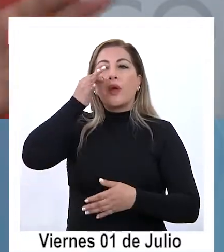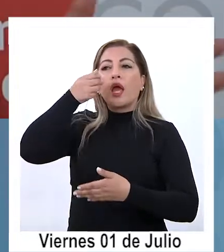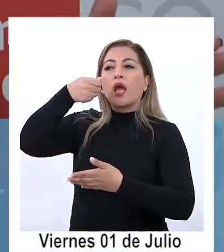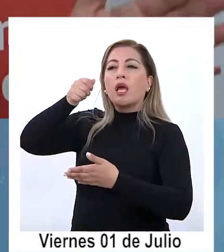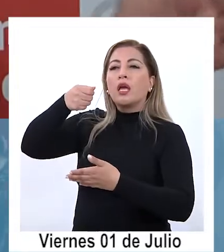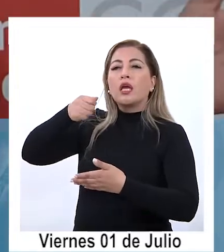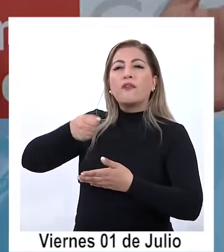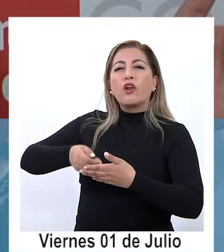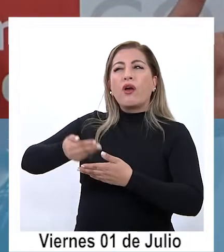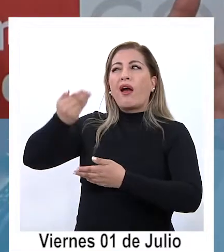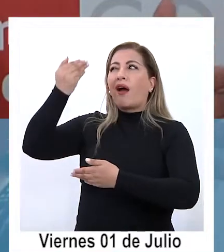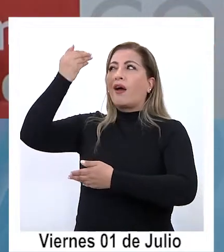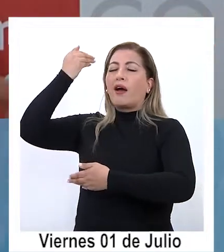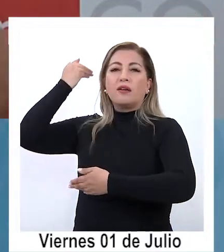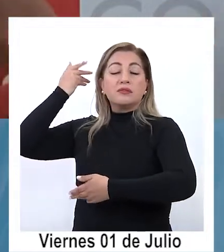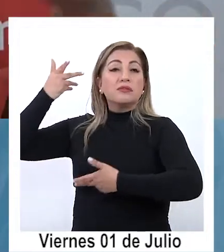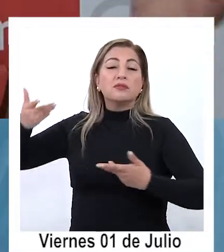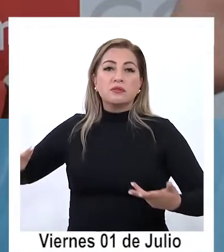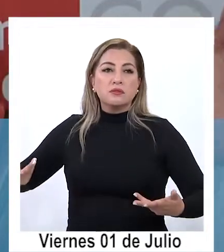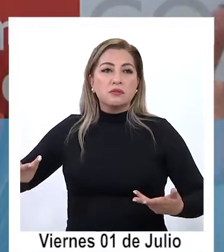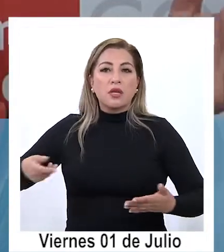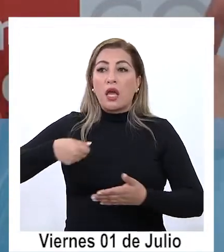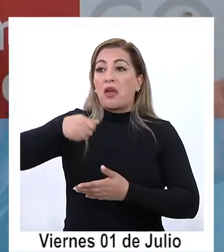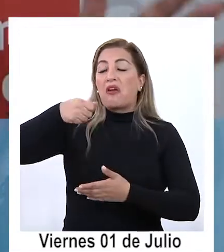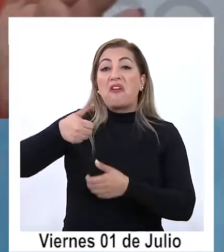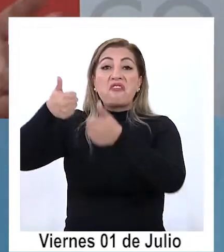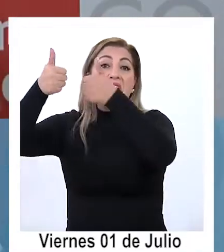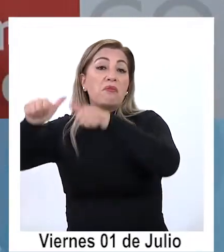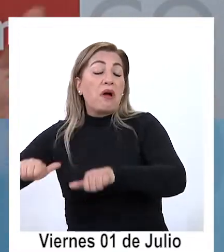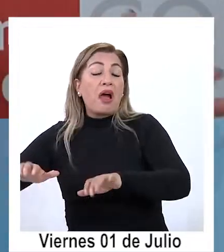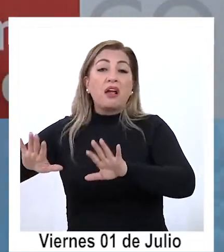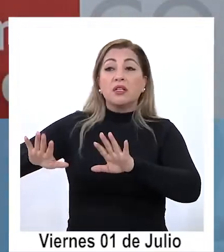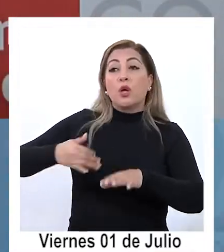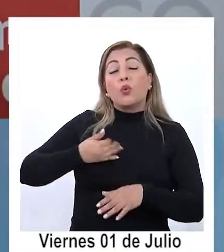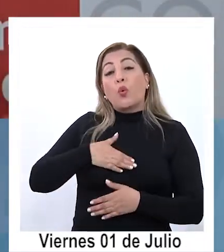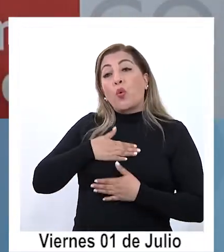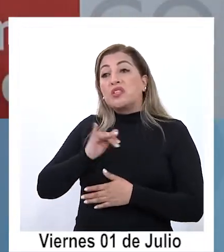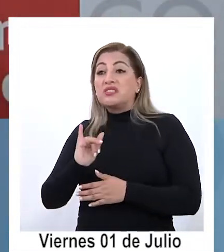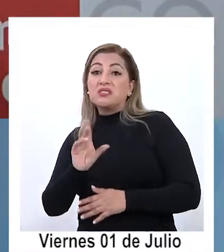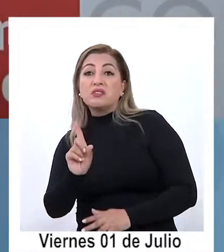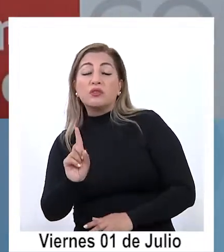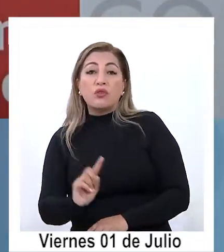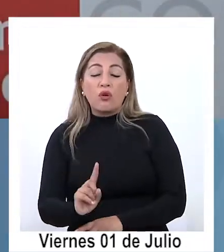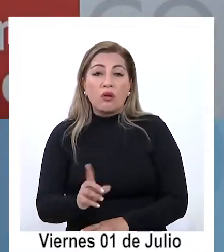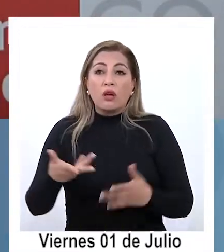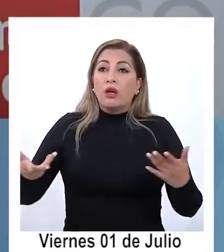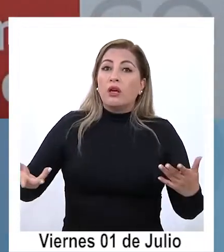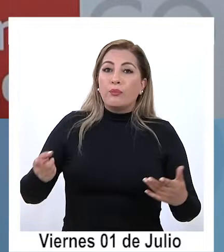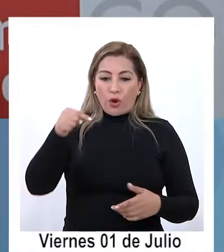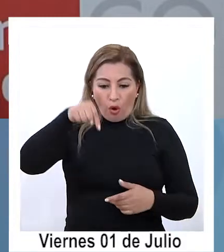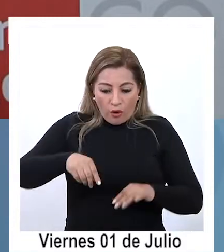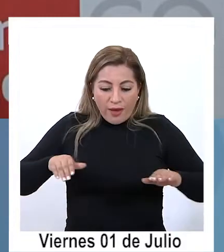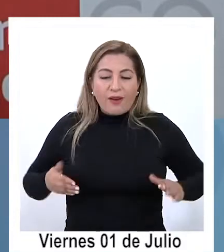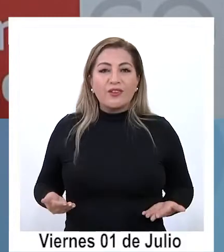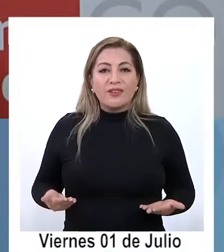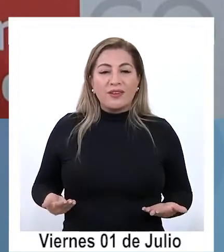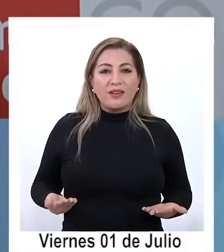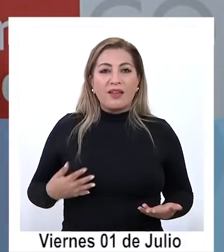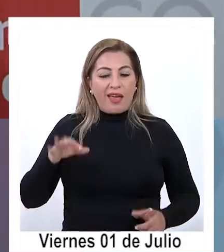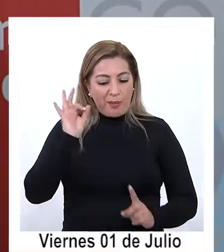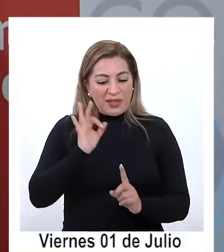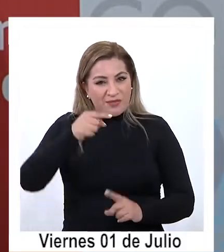hacia atrás de todo lo que ha pasado podemos evaluarlo bien mal nos puede gustar o no pero hoy cierto